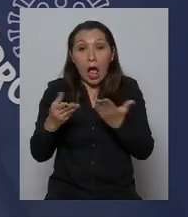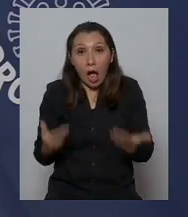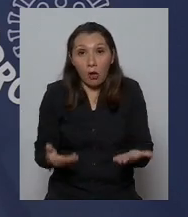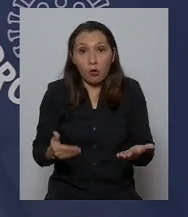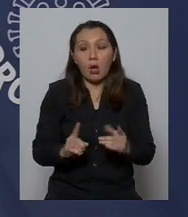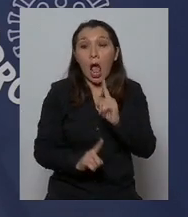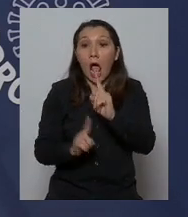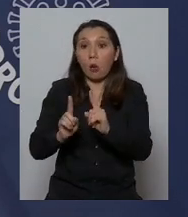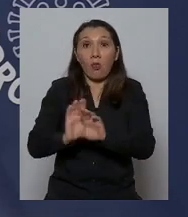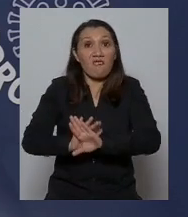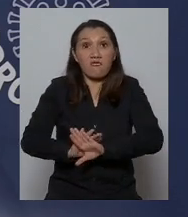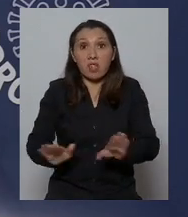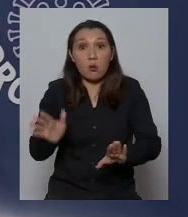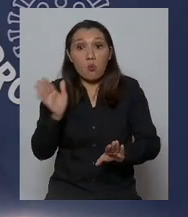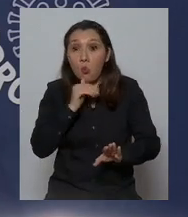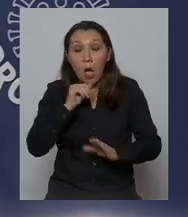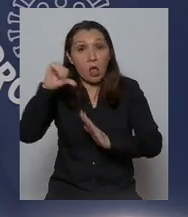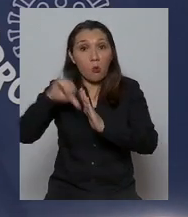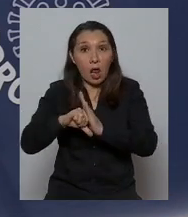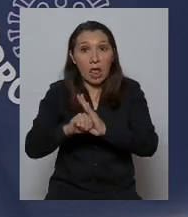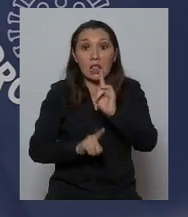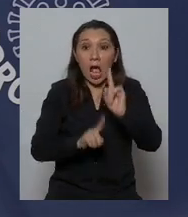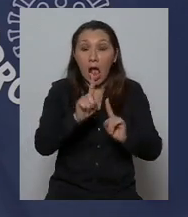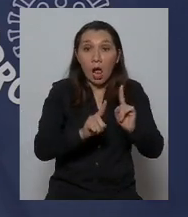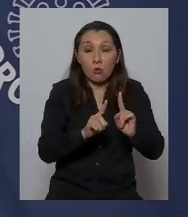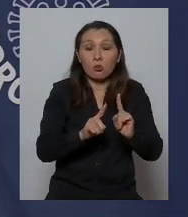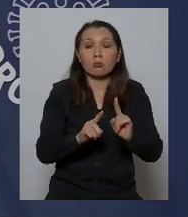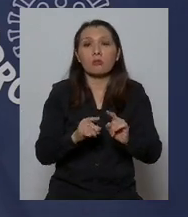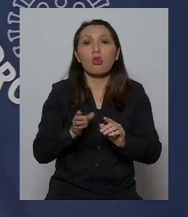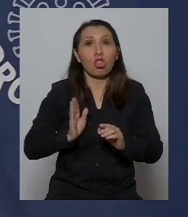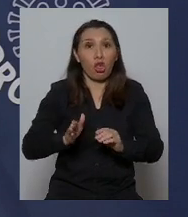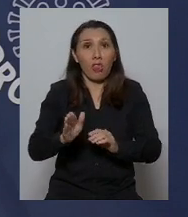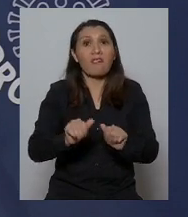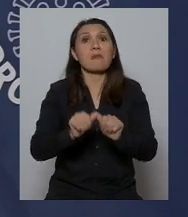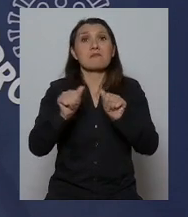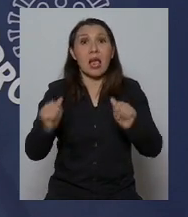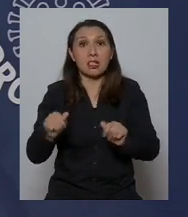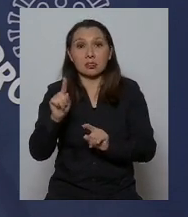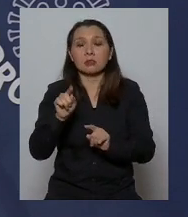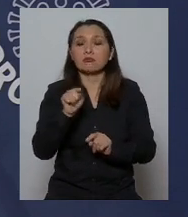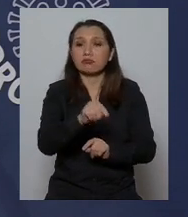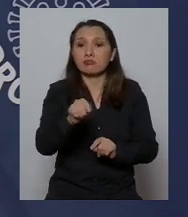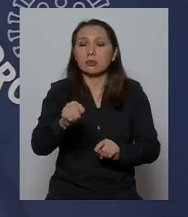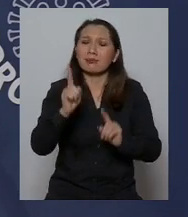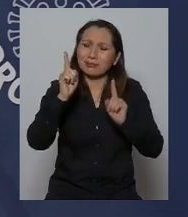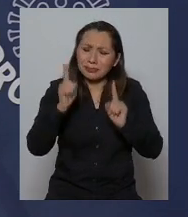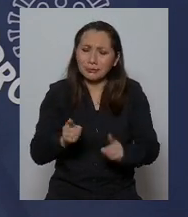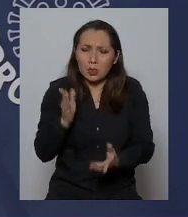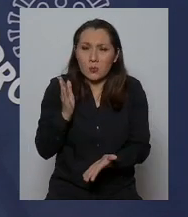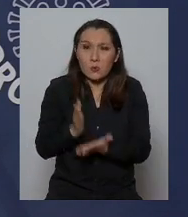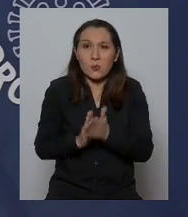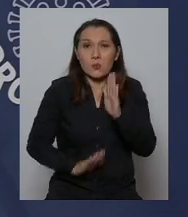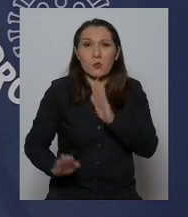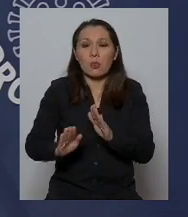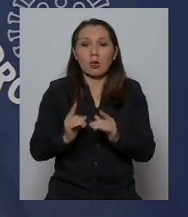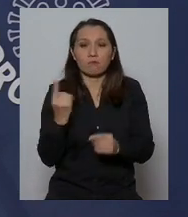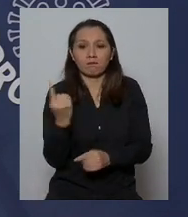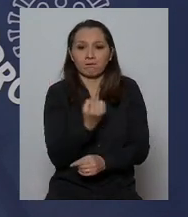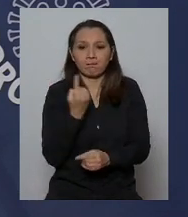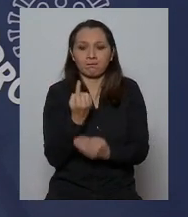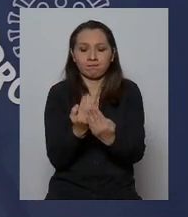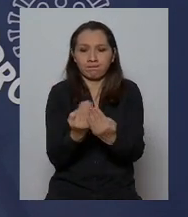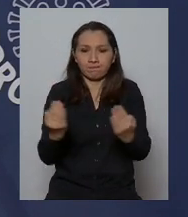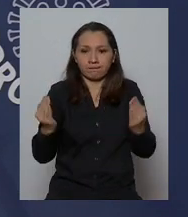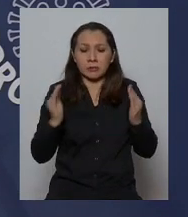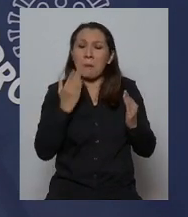aquellas comunas que no están en cuarentena y aquellas comunas que se mantienen mantener estrictamente el aislamiento social